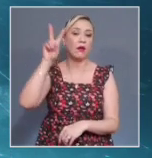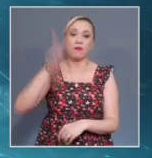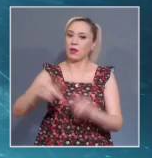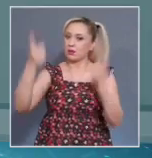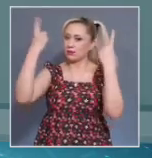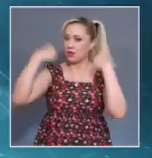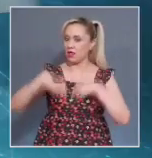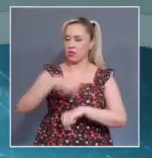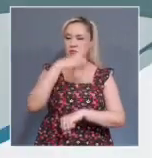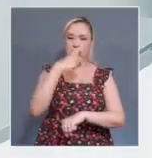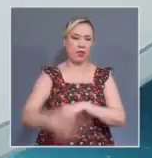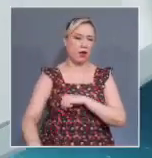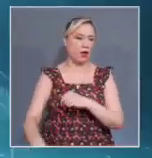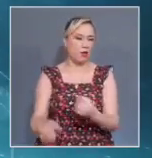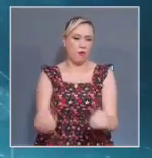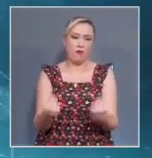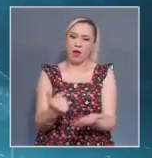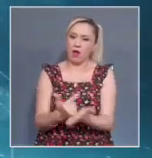primera sala.